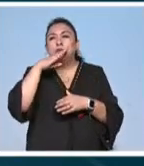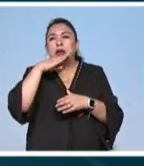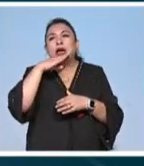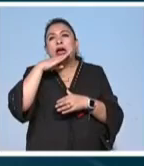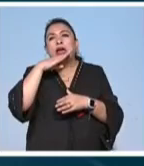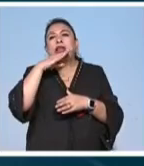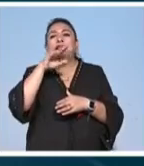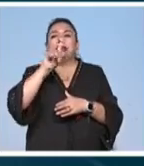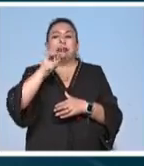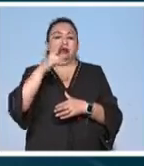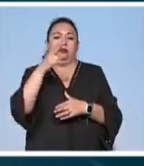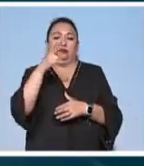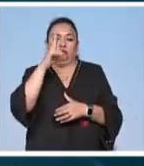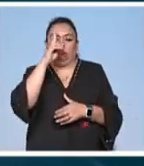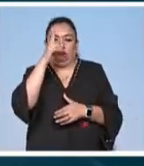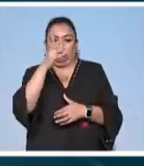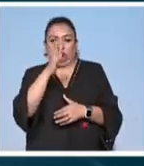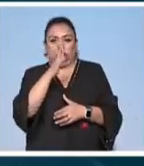maíz transgénico